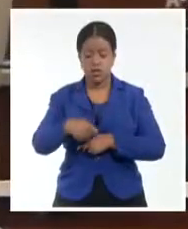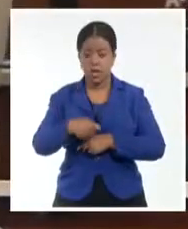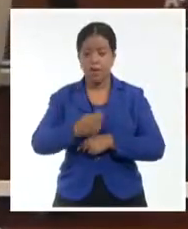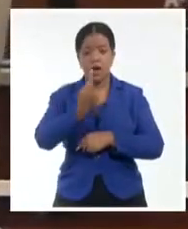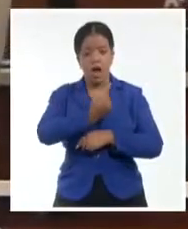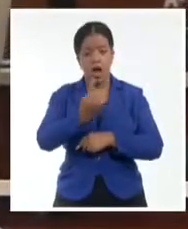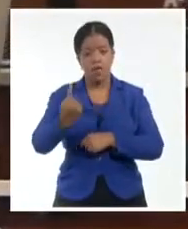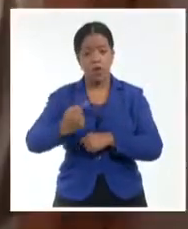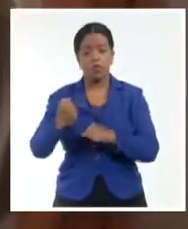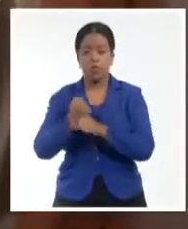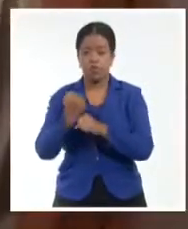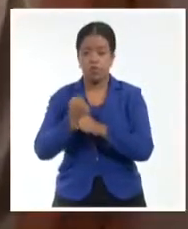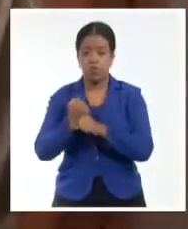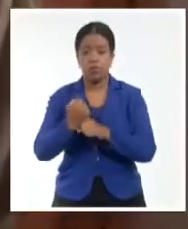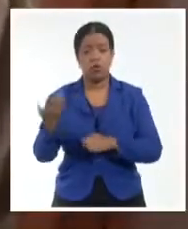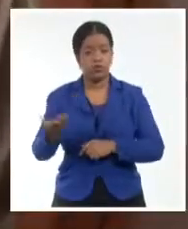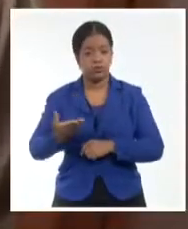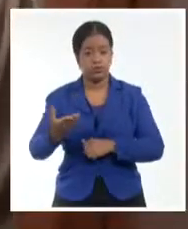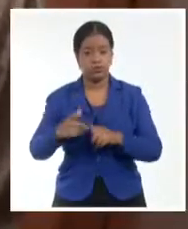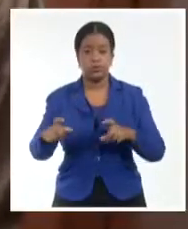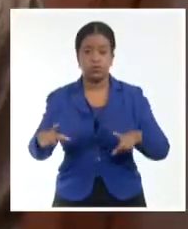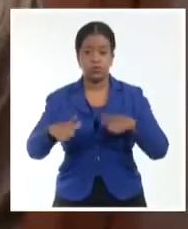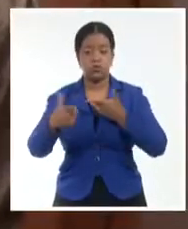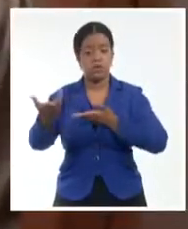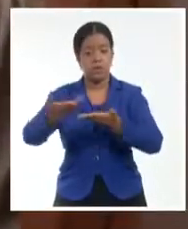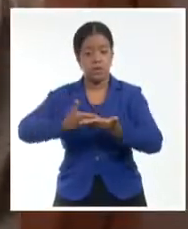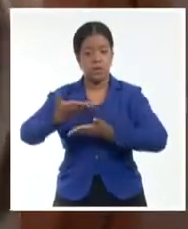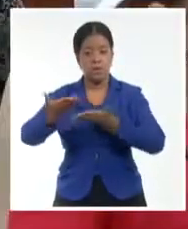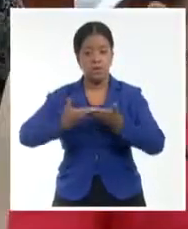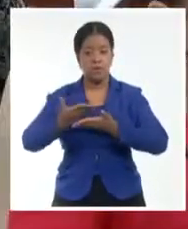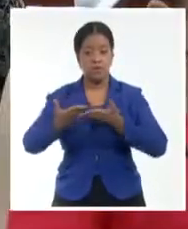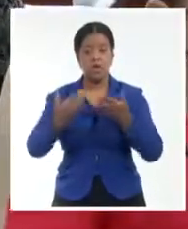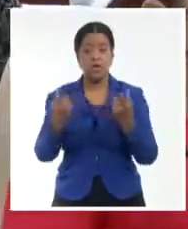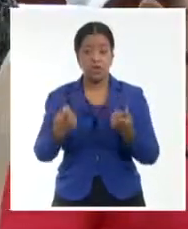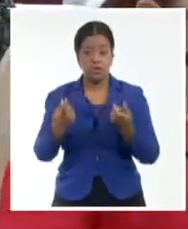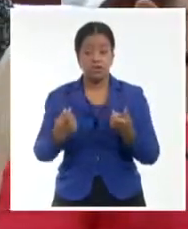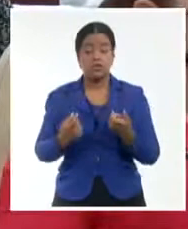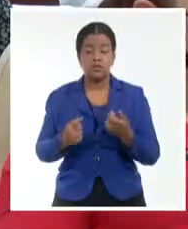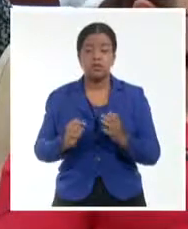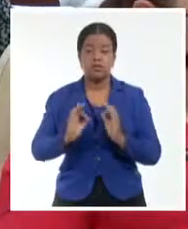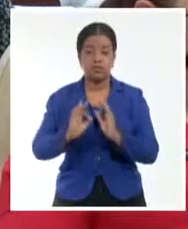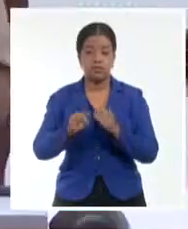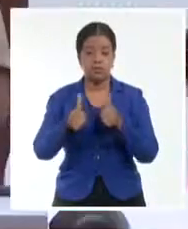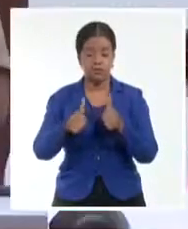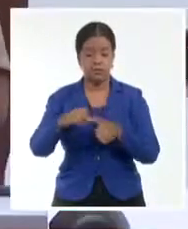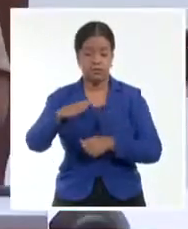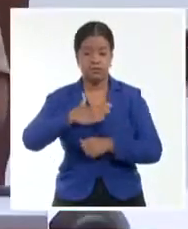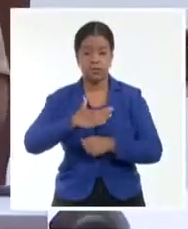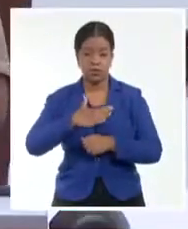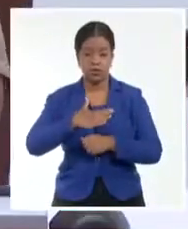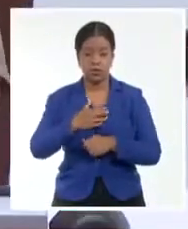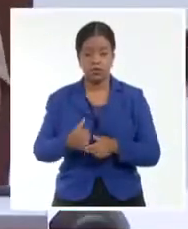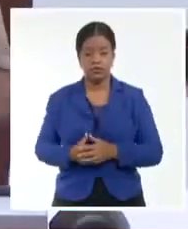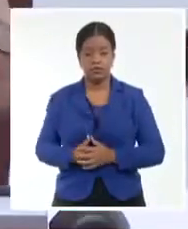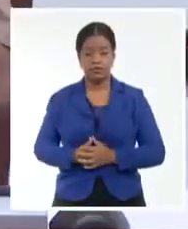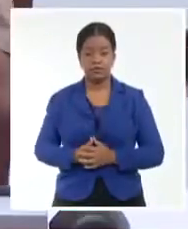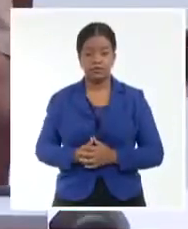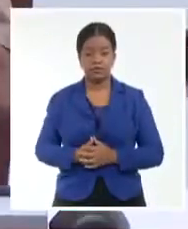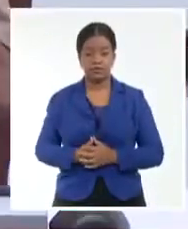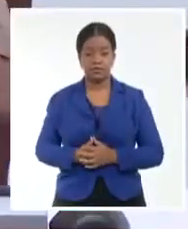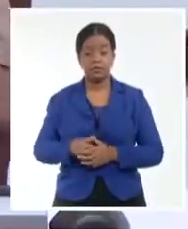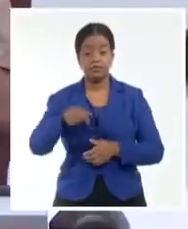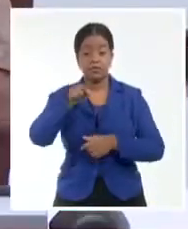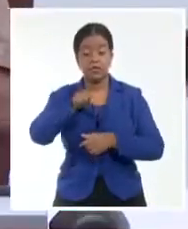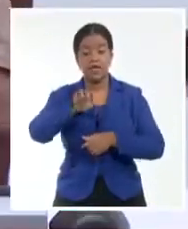con la dinámica de exportación e importación que requieren las formas cooperativas o no estatales. Para eso hay que crear empresas